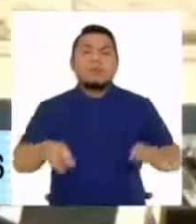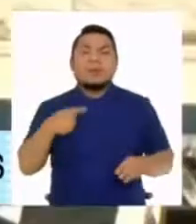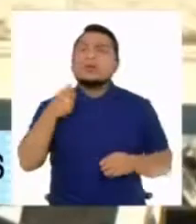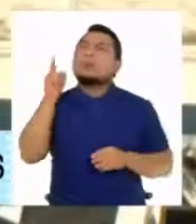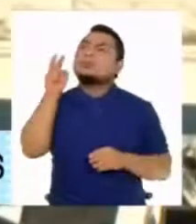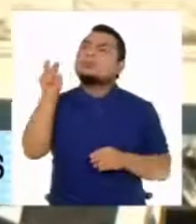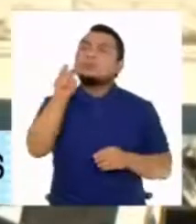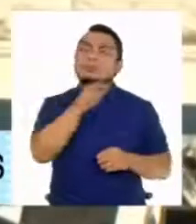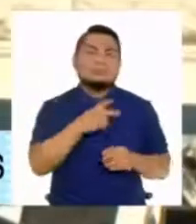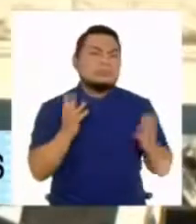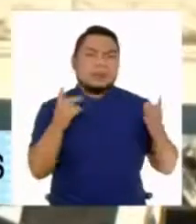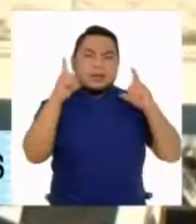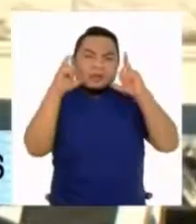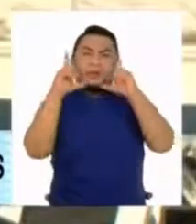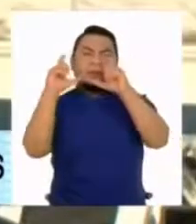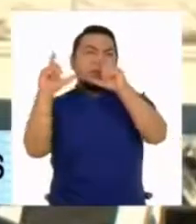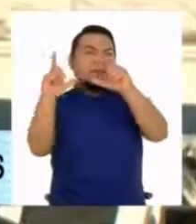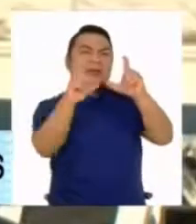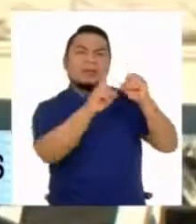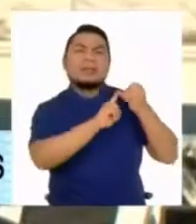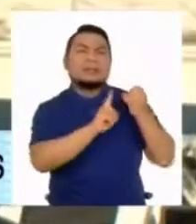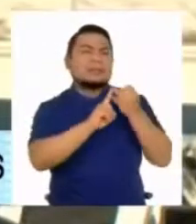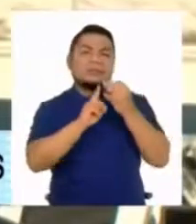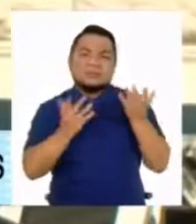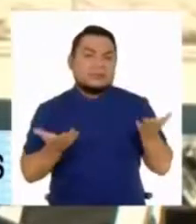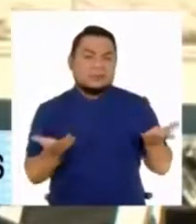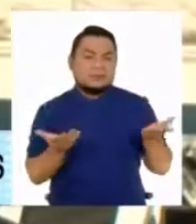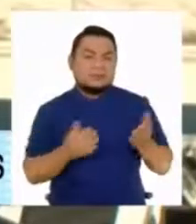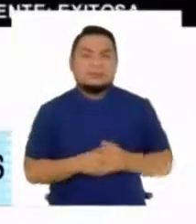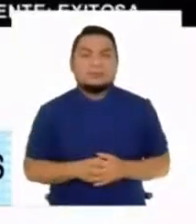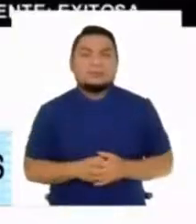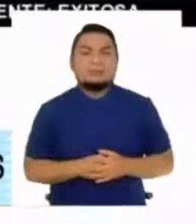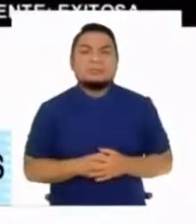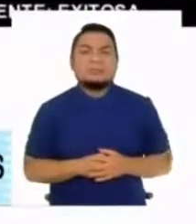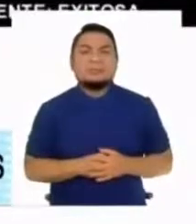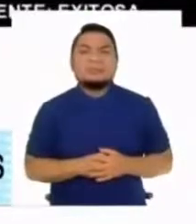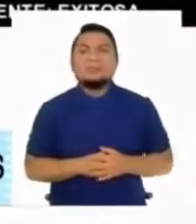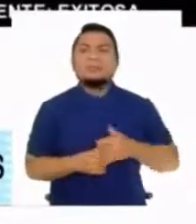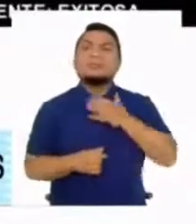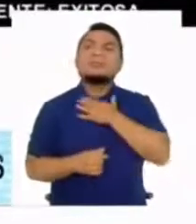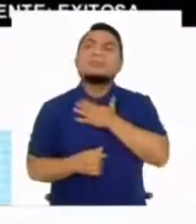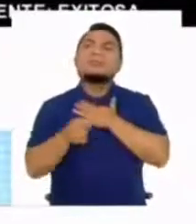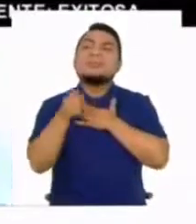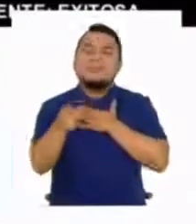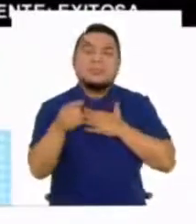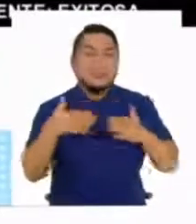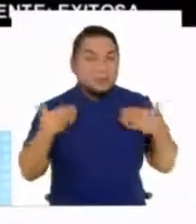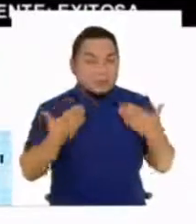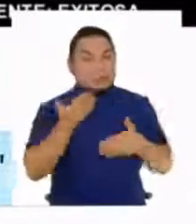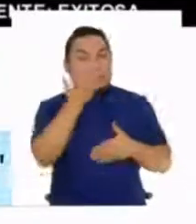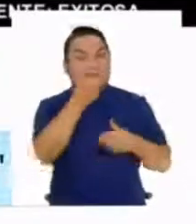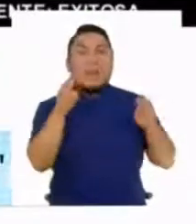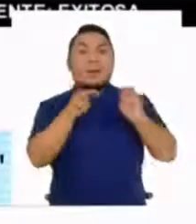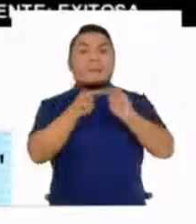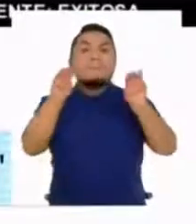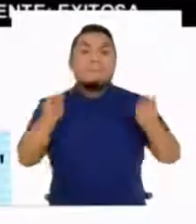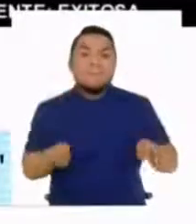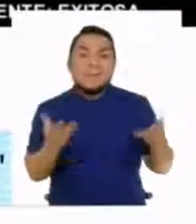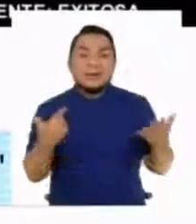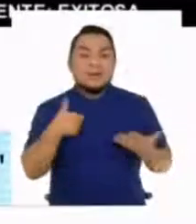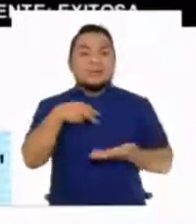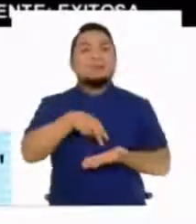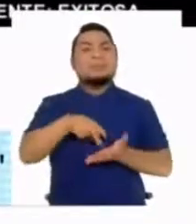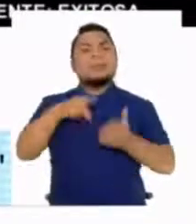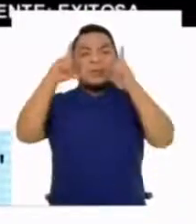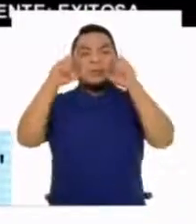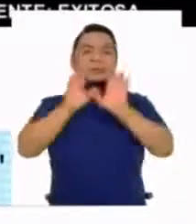Nación. Allí dijo, se tomó fotos en diferentes salas. Simplemente, yo voy a un museo y me saco una